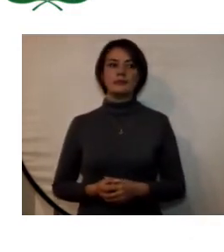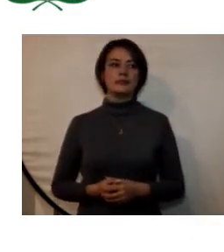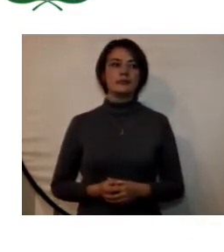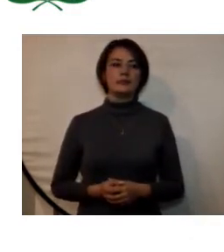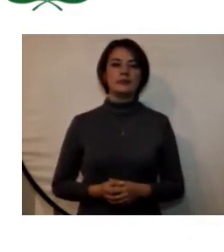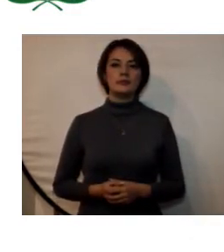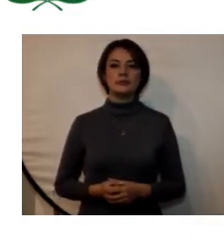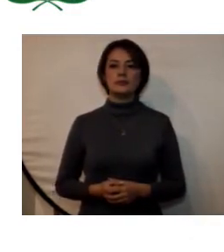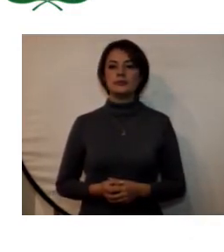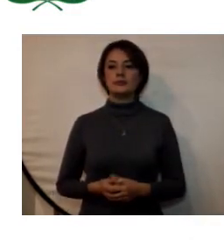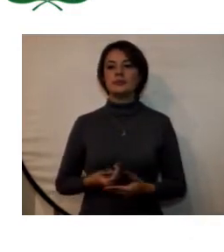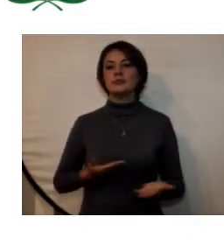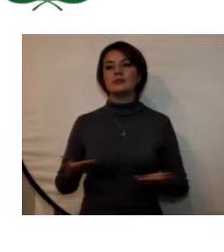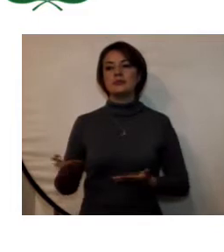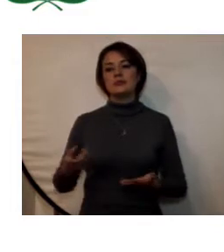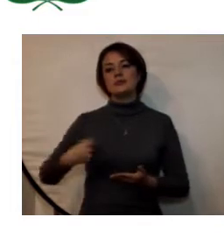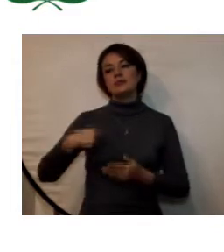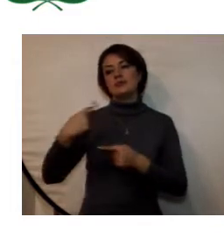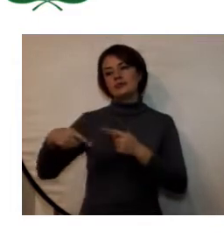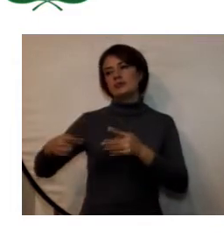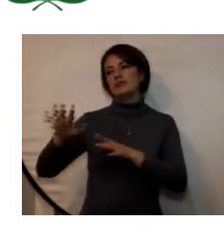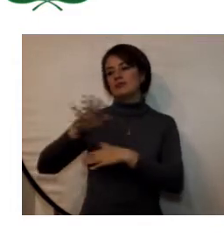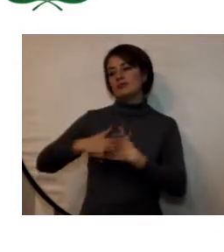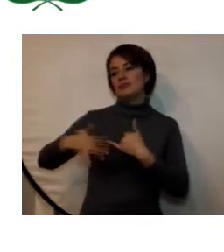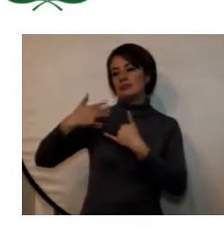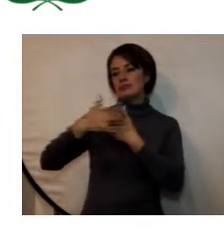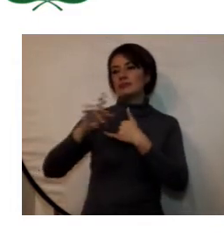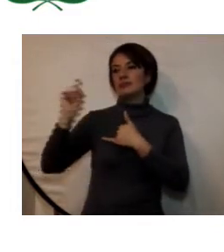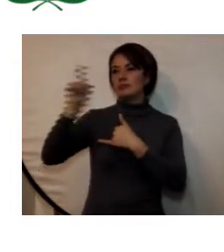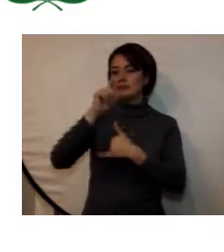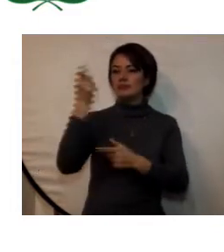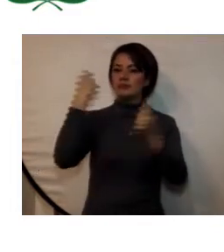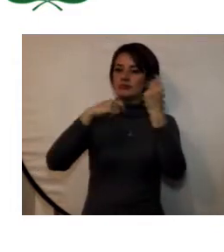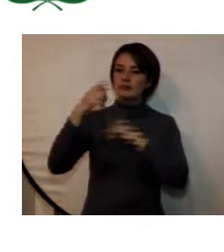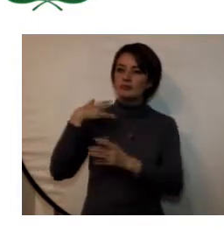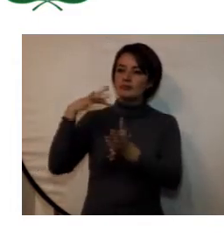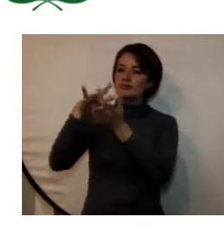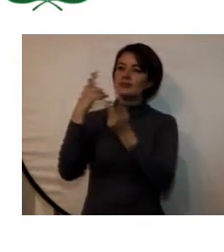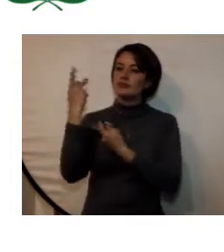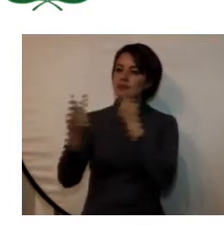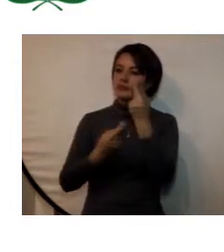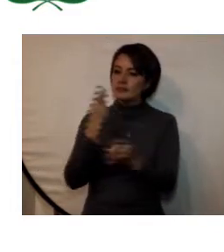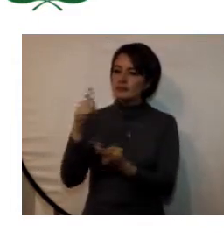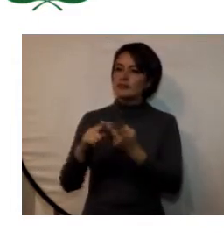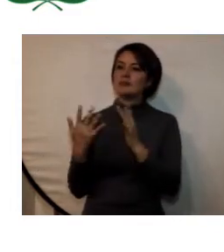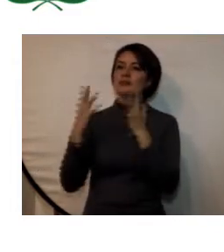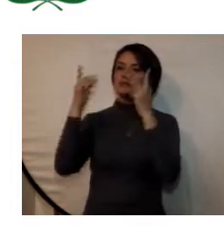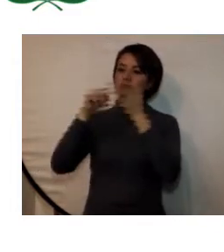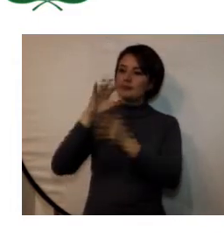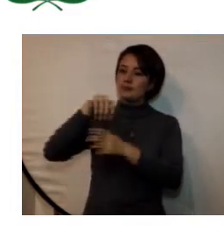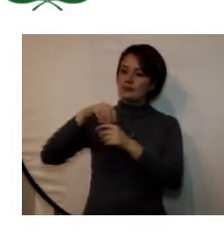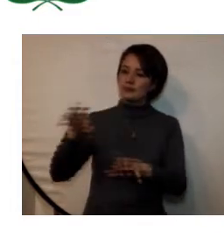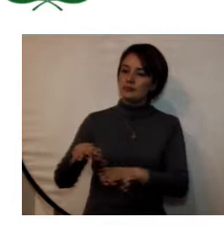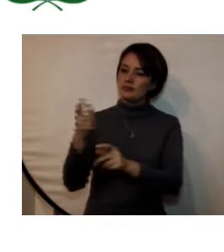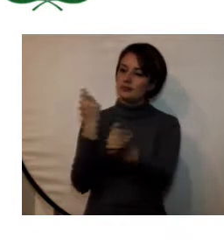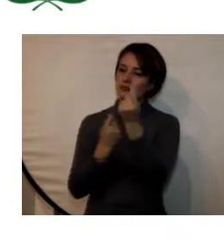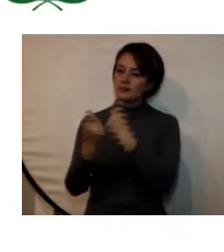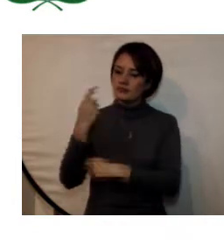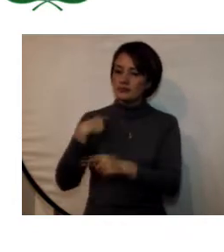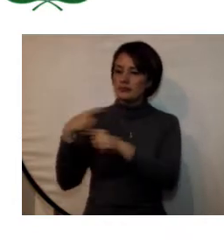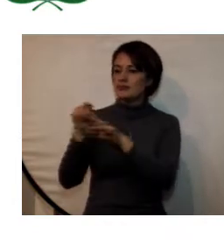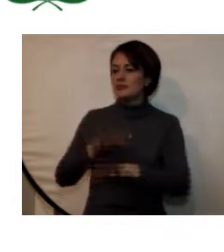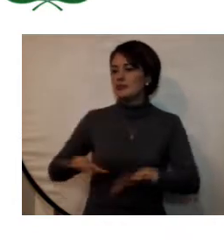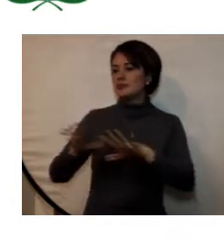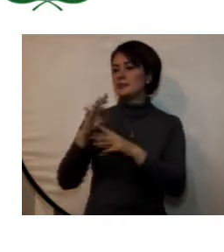la oferta de educación continua se llevó a diferentes regiones del país con actividades de mercadeo visitas y la participación en ferias comerciales que hacen parte de los diferentes sectores